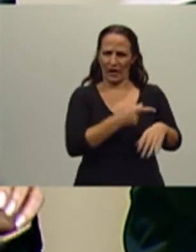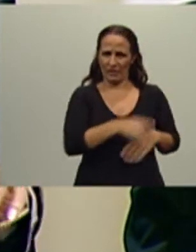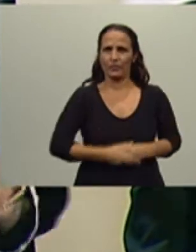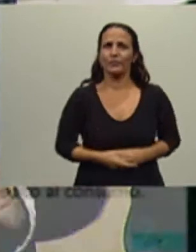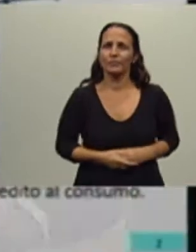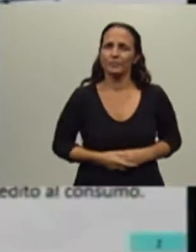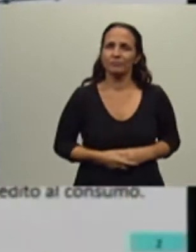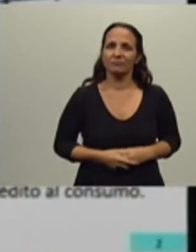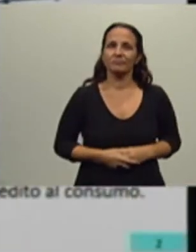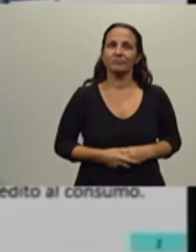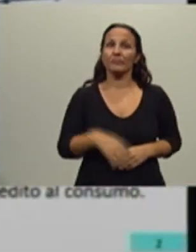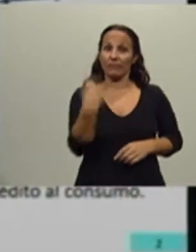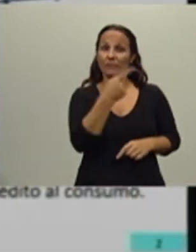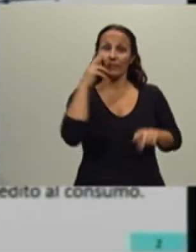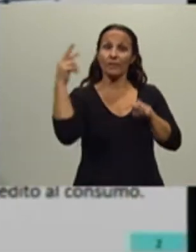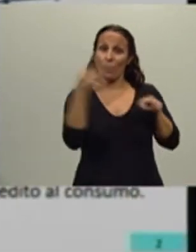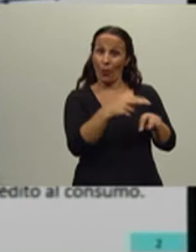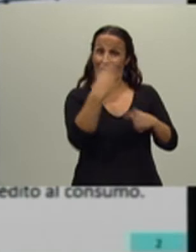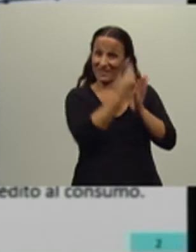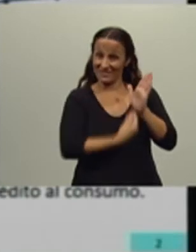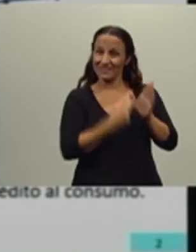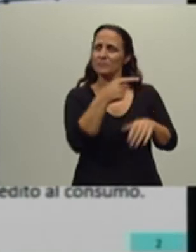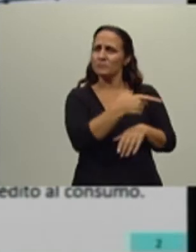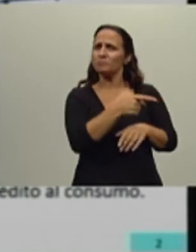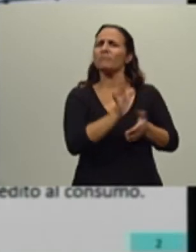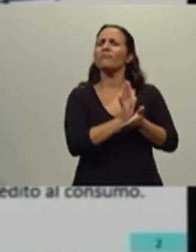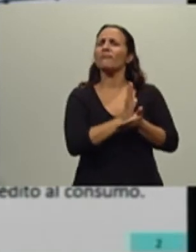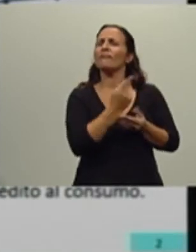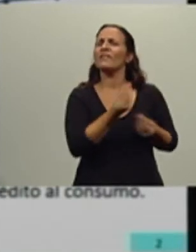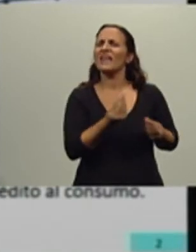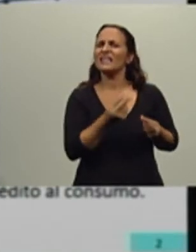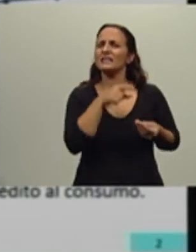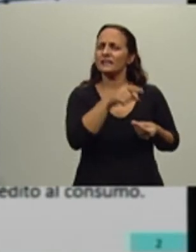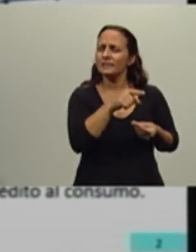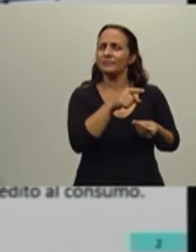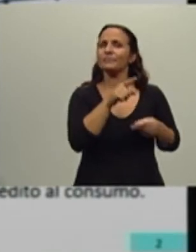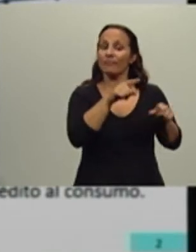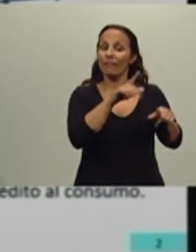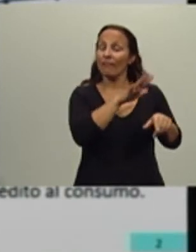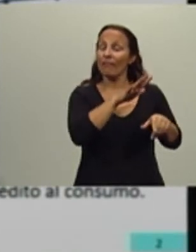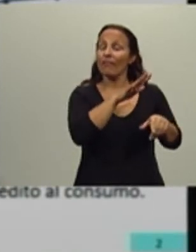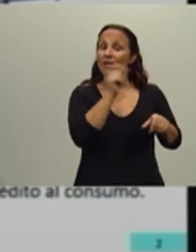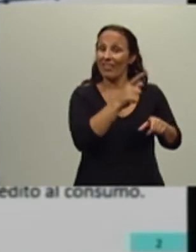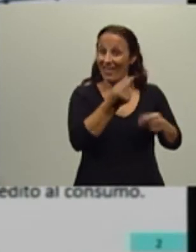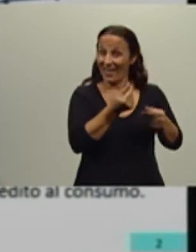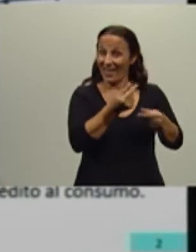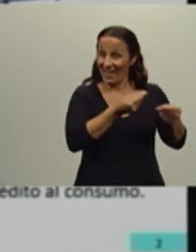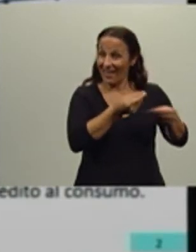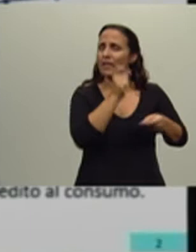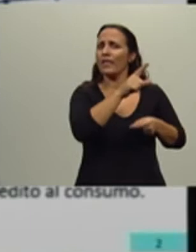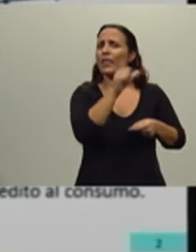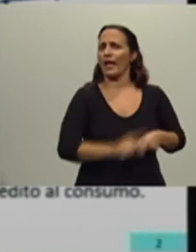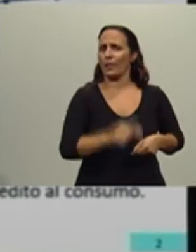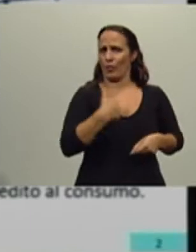ahí está. Si ustedes ven, este gráfico es cómo se ha movido el sector financiero en la